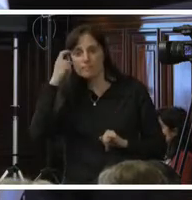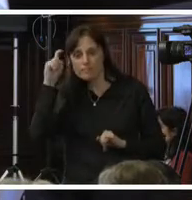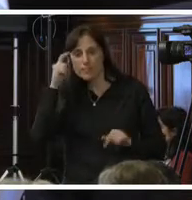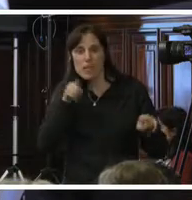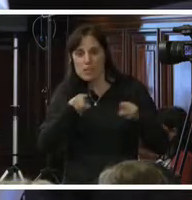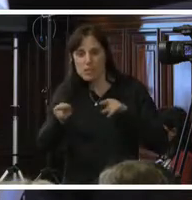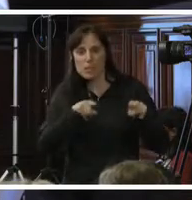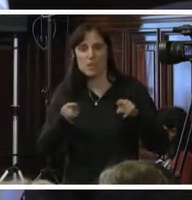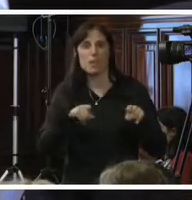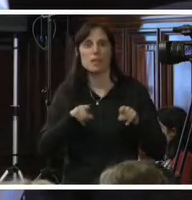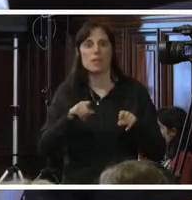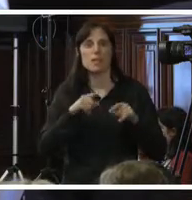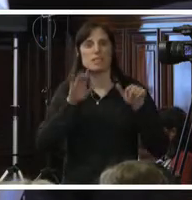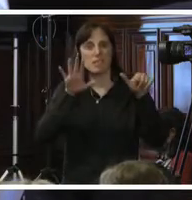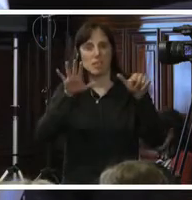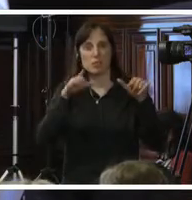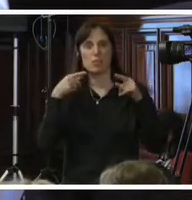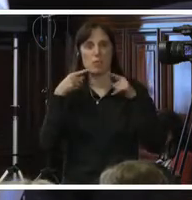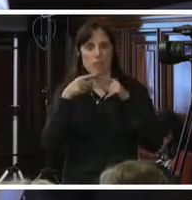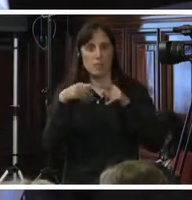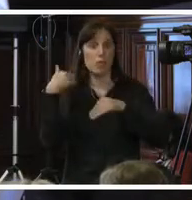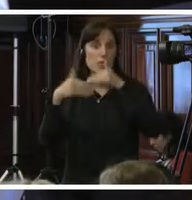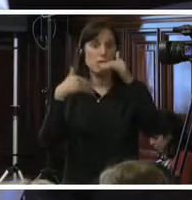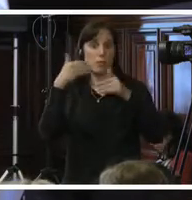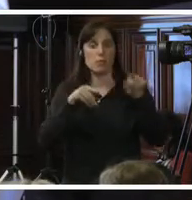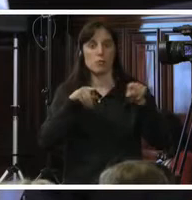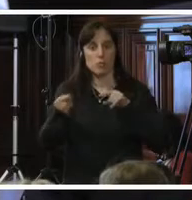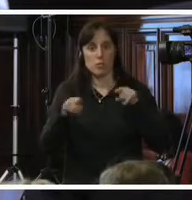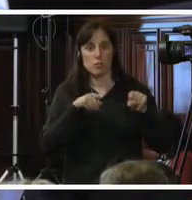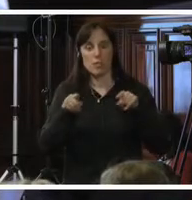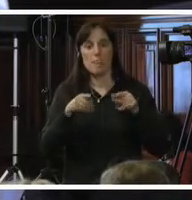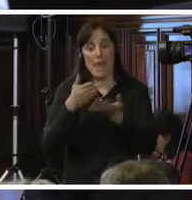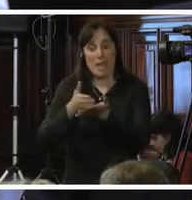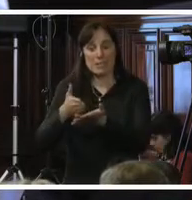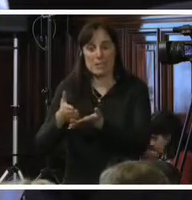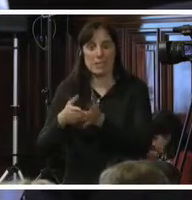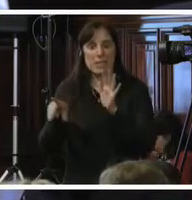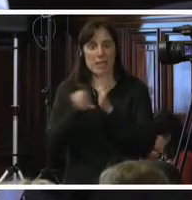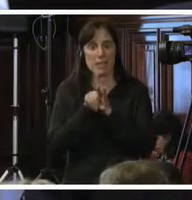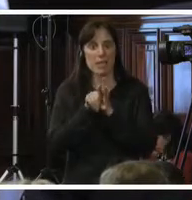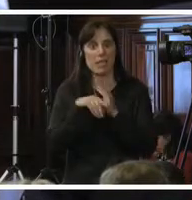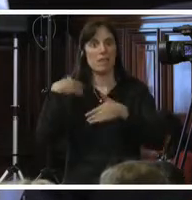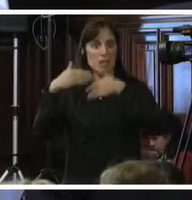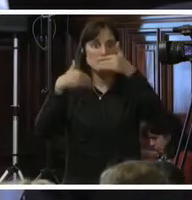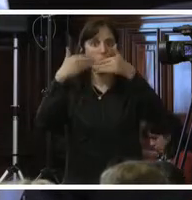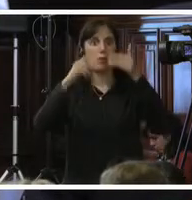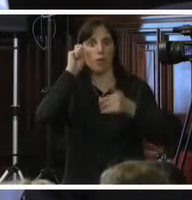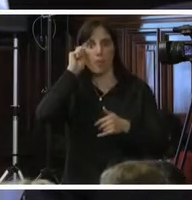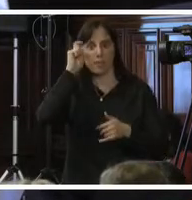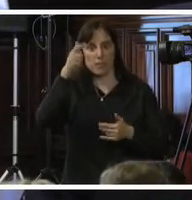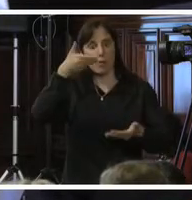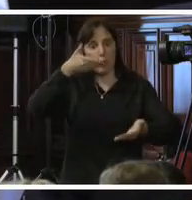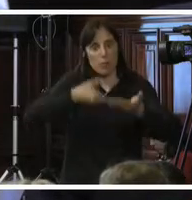vinculadas a seis objetivos clave. Desarrollo de estrategias y políticas, asistencia legislativa, desarrollo de capacidades,